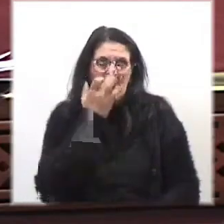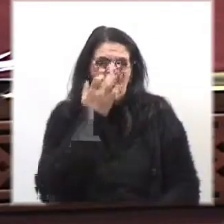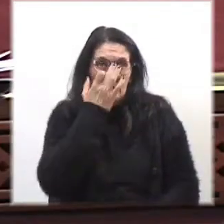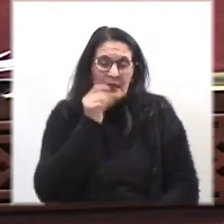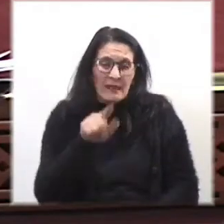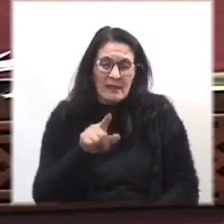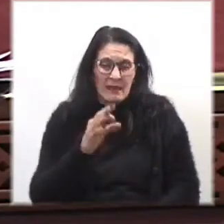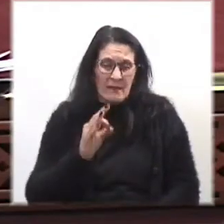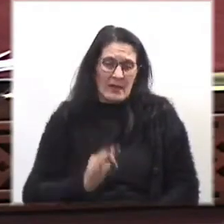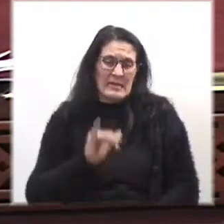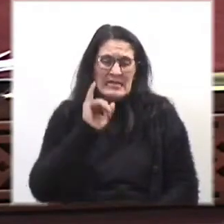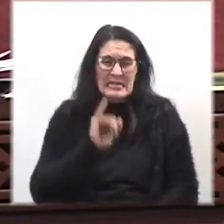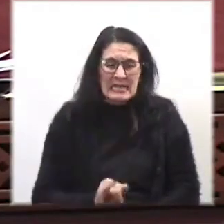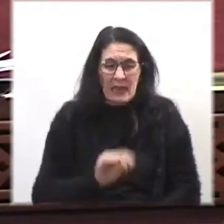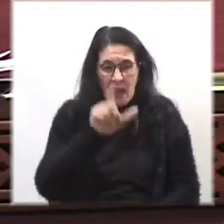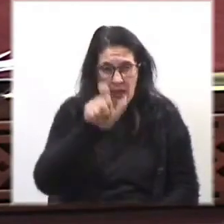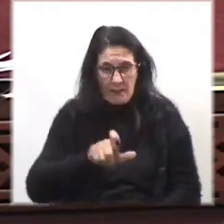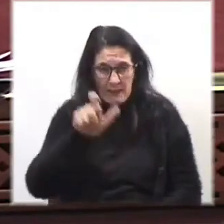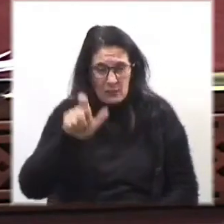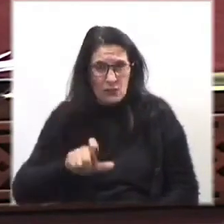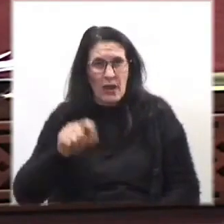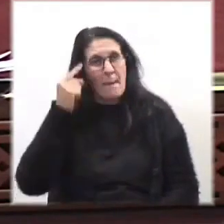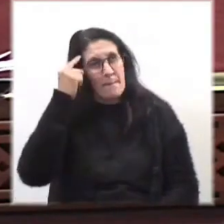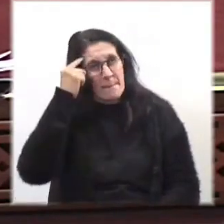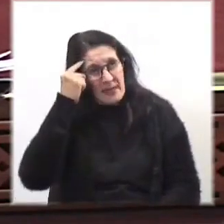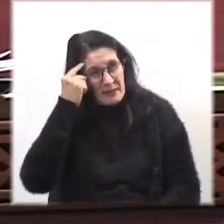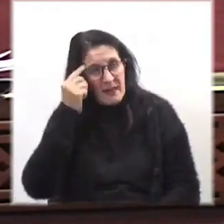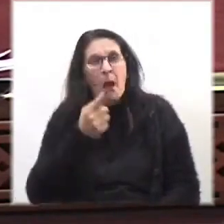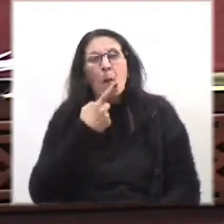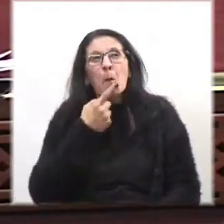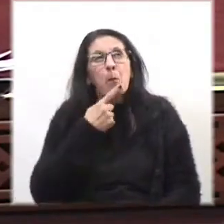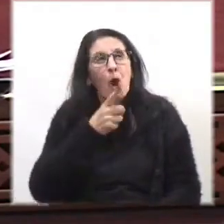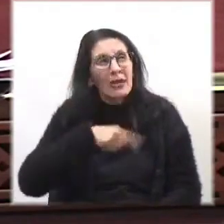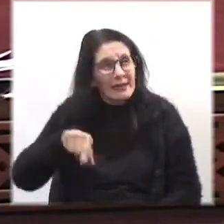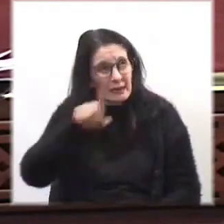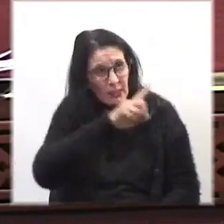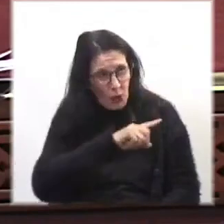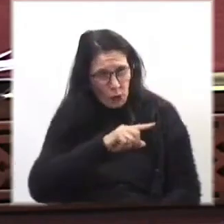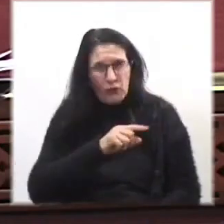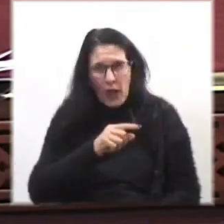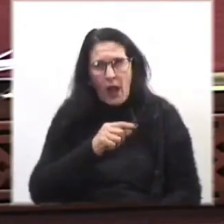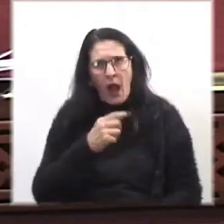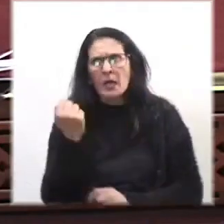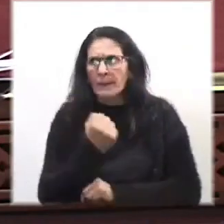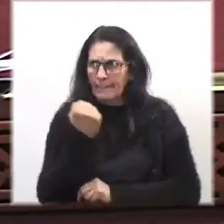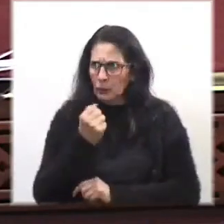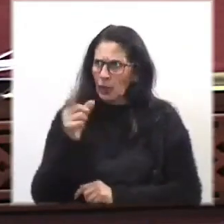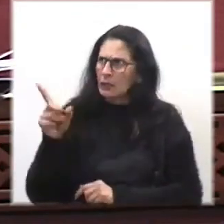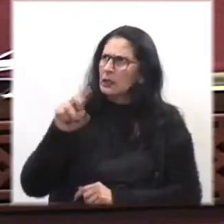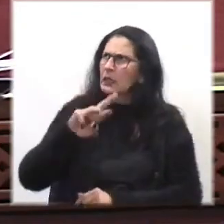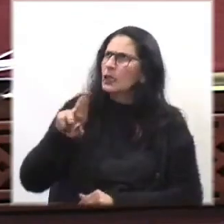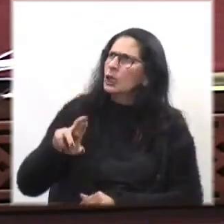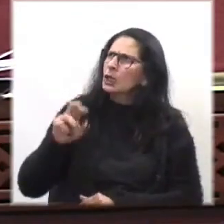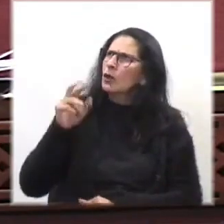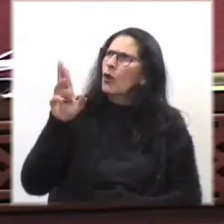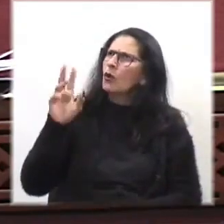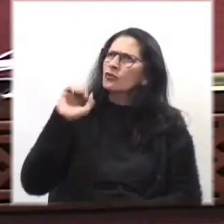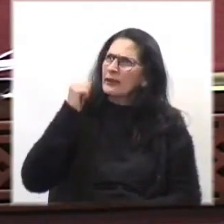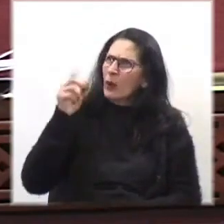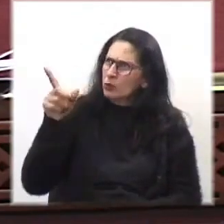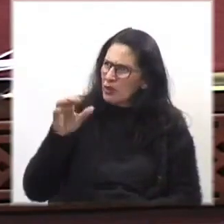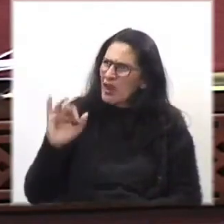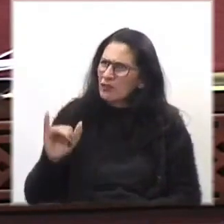Si la población se piensa que a la mayoría de los políticos del Uruguay les importa lo que está pasando en el río Santa Lucía,